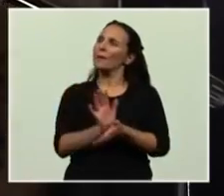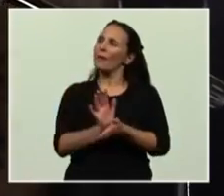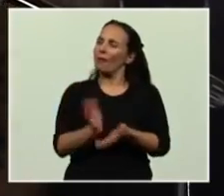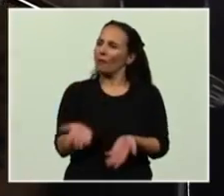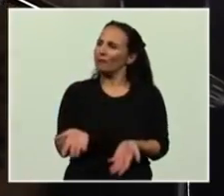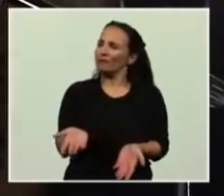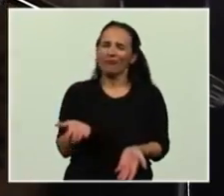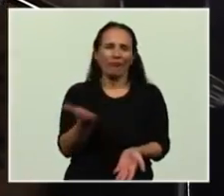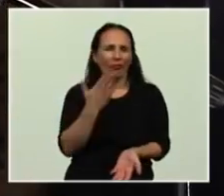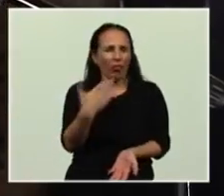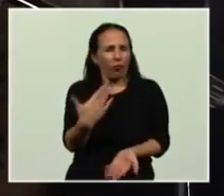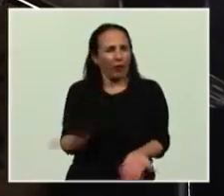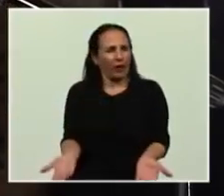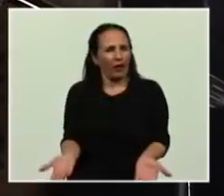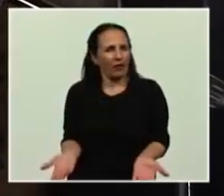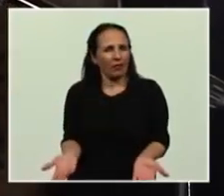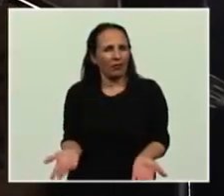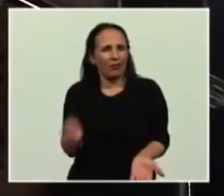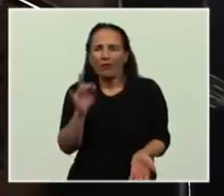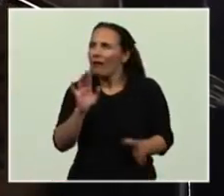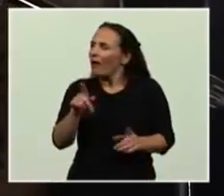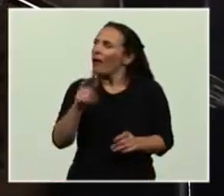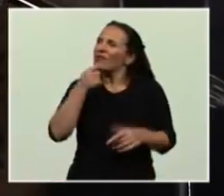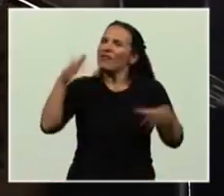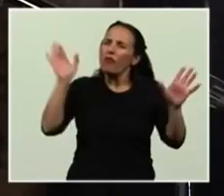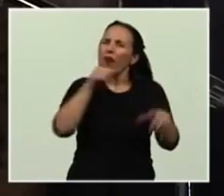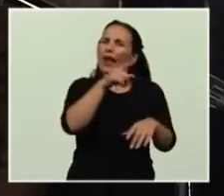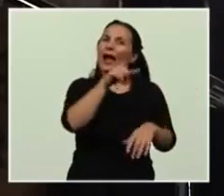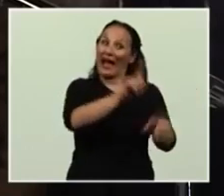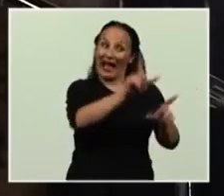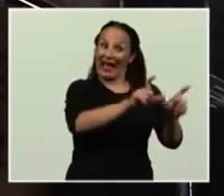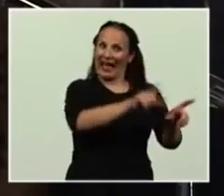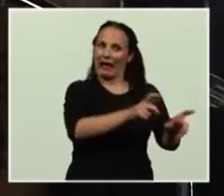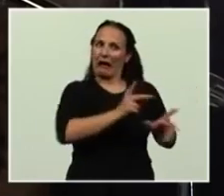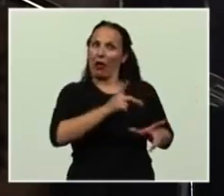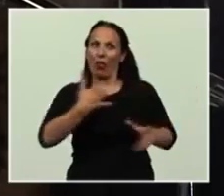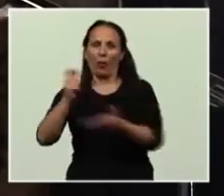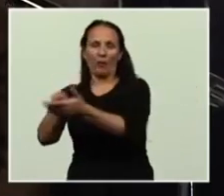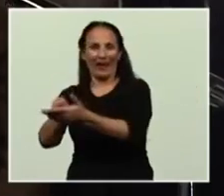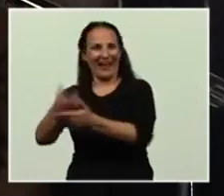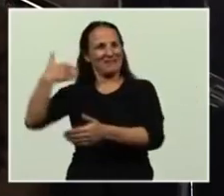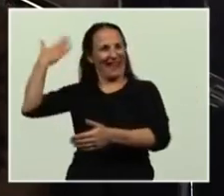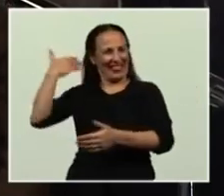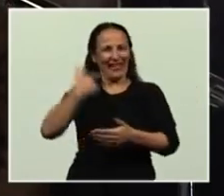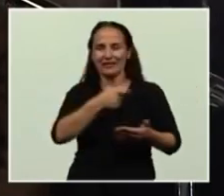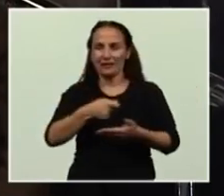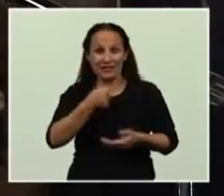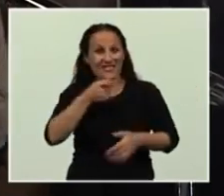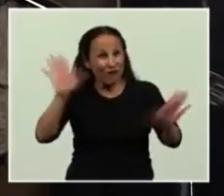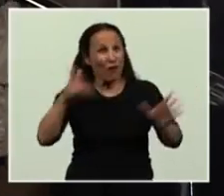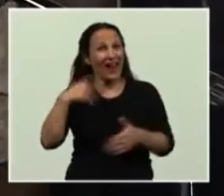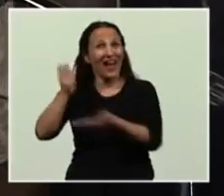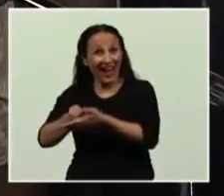barbaridad que esto significa. Si se accediera, como algunos nos decían, que tendríamos que pagar en aquel momento, hoy